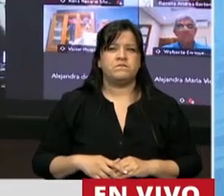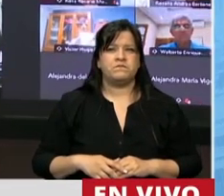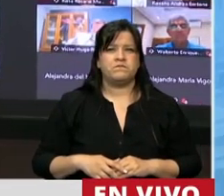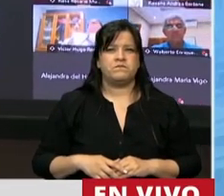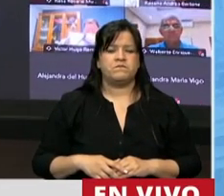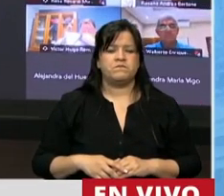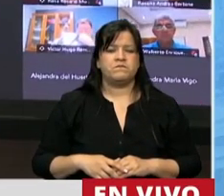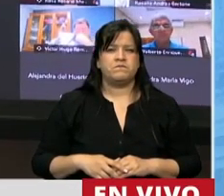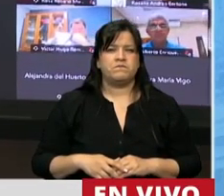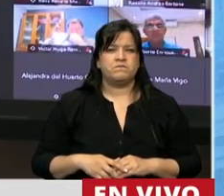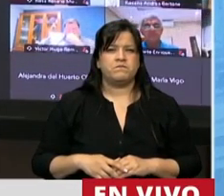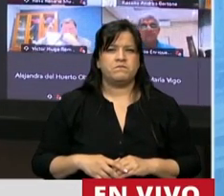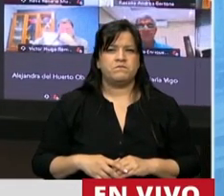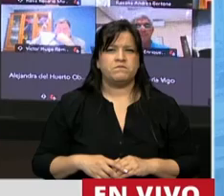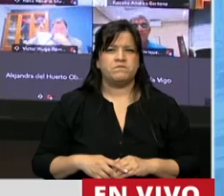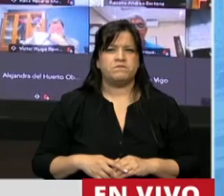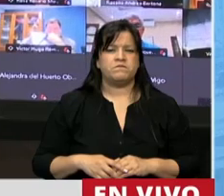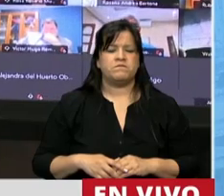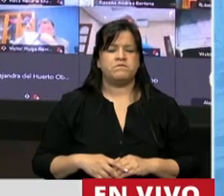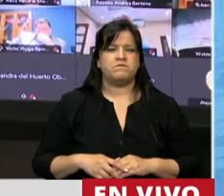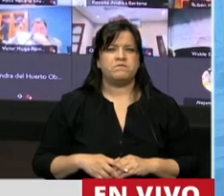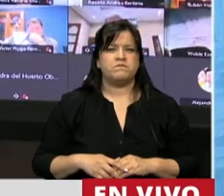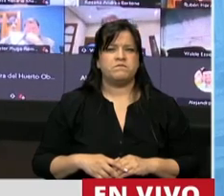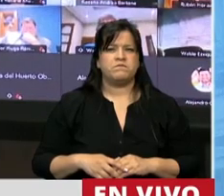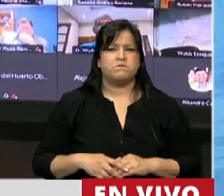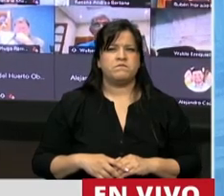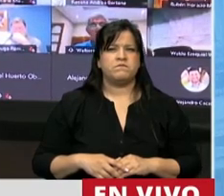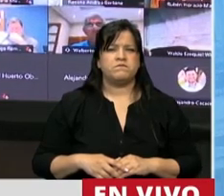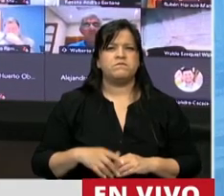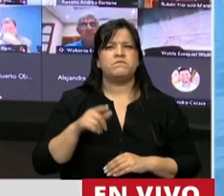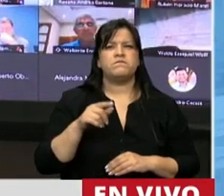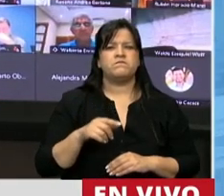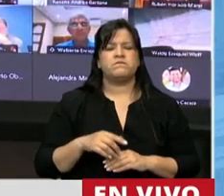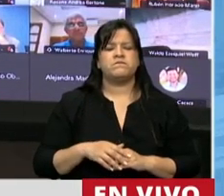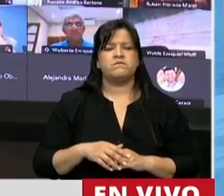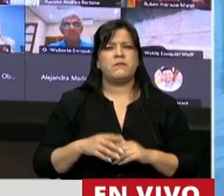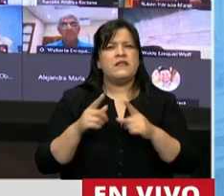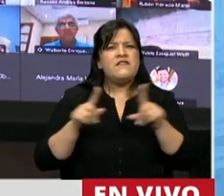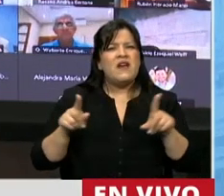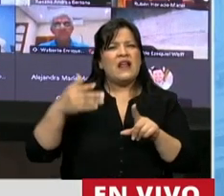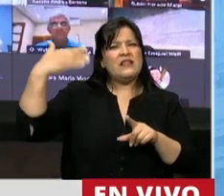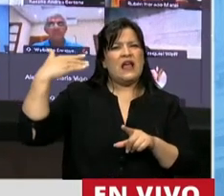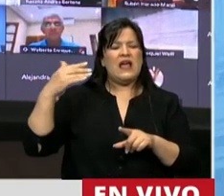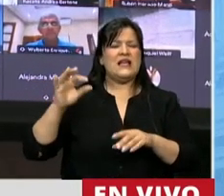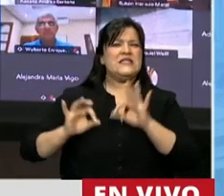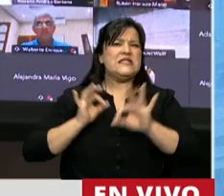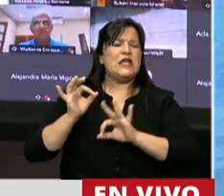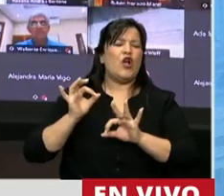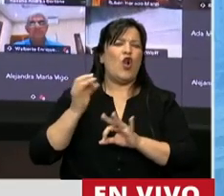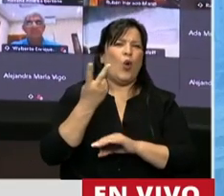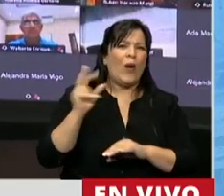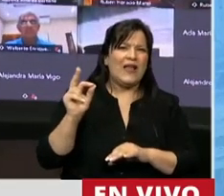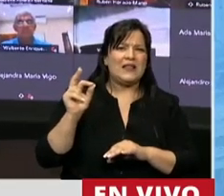Digamos que tuvimos un debate distinto, en todo caso, al que hemos tenido en el siglo XX y que nos convoca hoy,